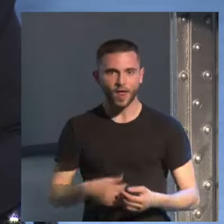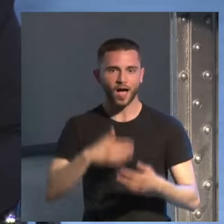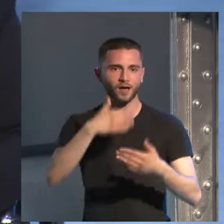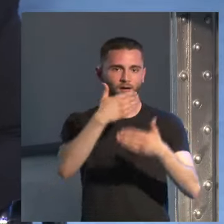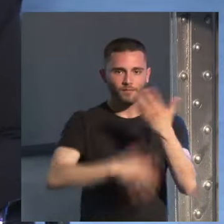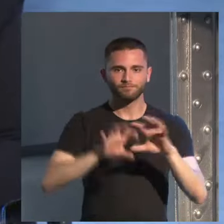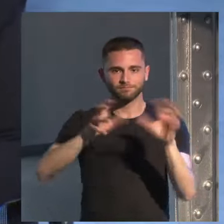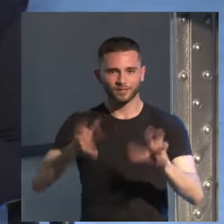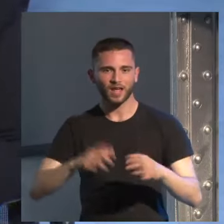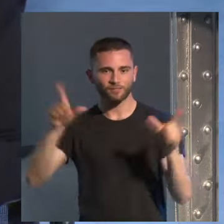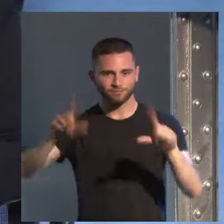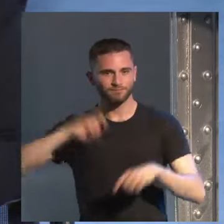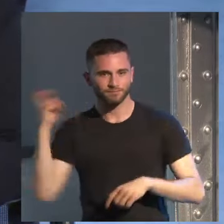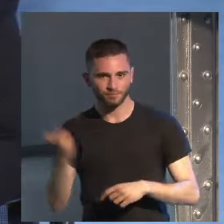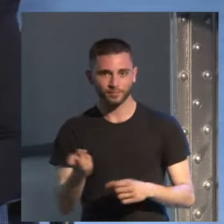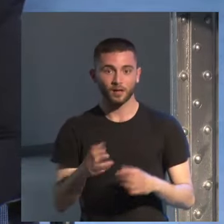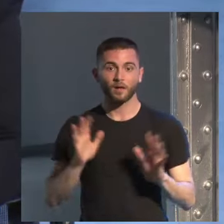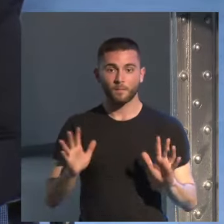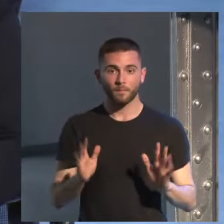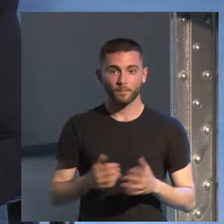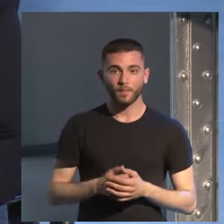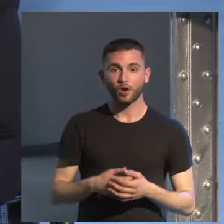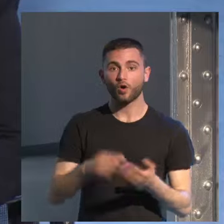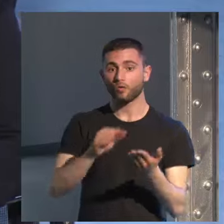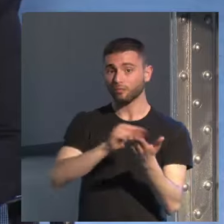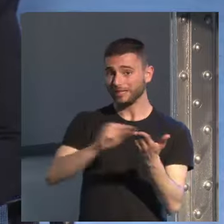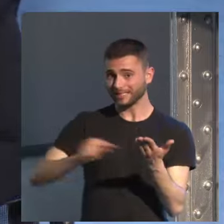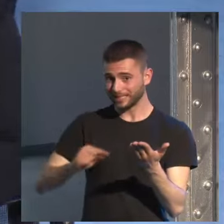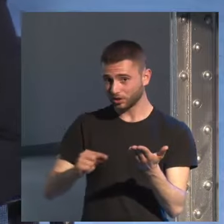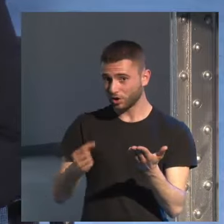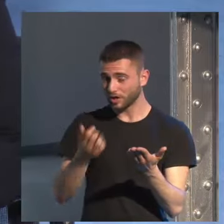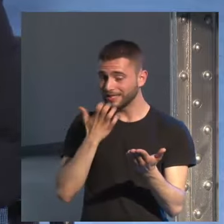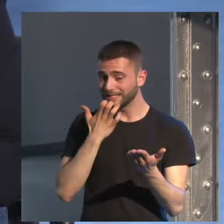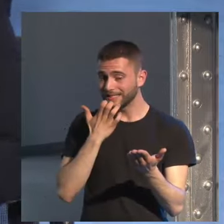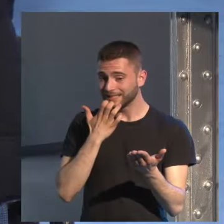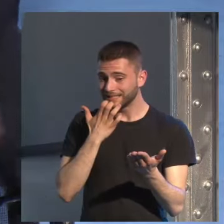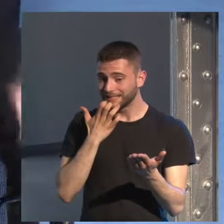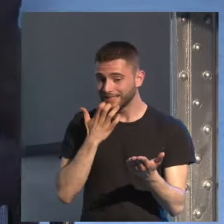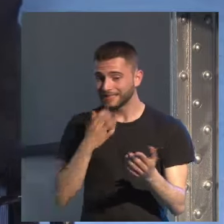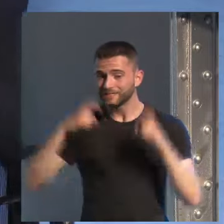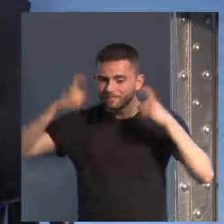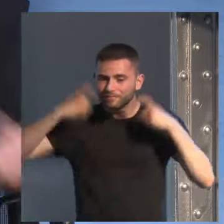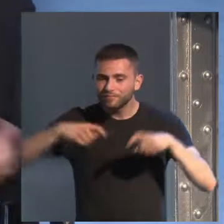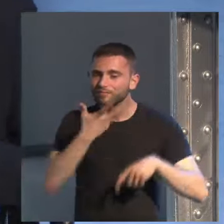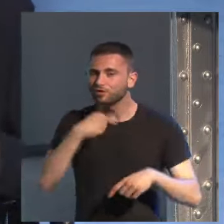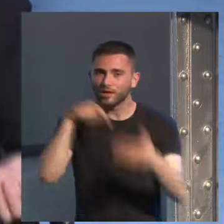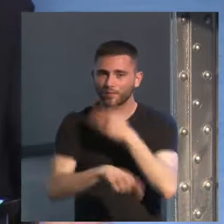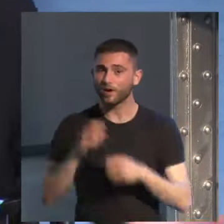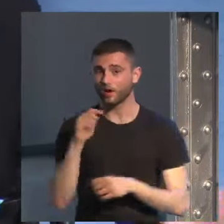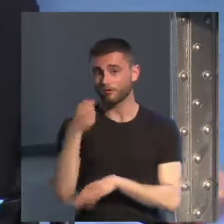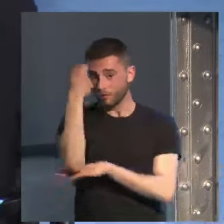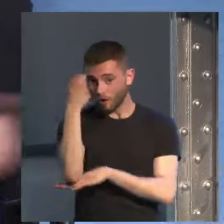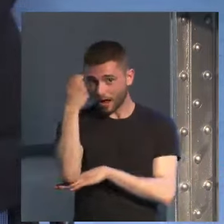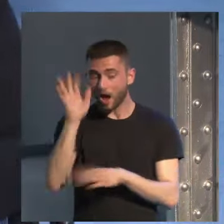da igual el intento de acercamiento profundo de un escritor aunque no lo logre pues es superior al de mil noticias que nos llegan